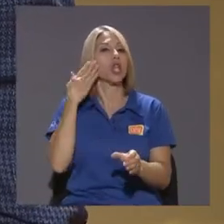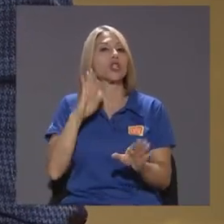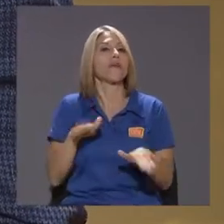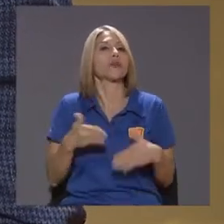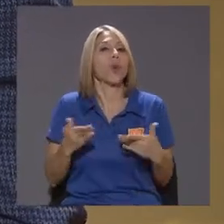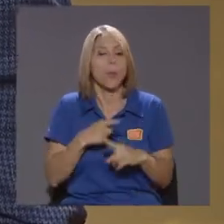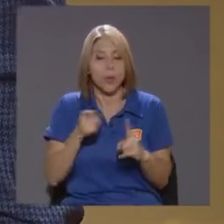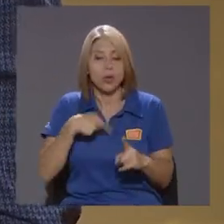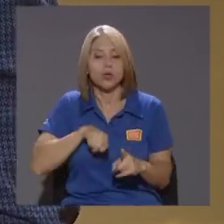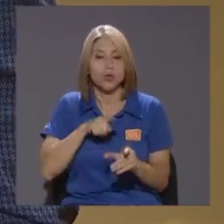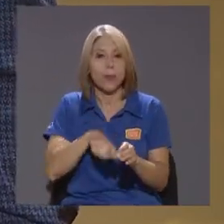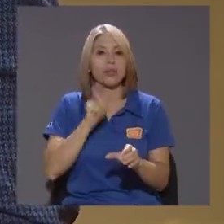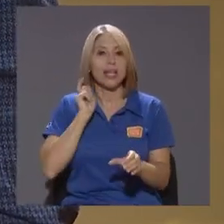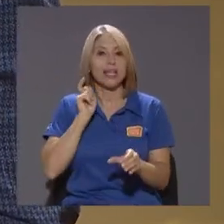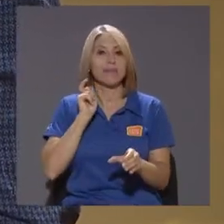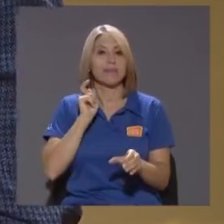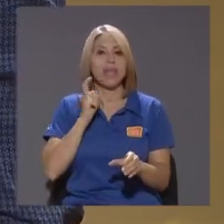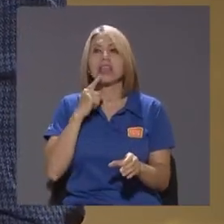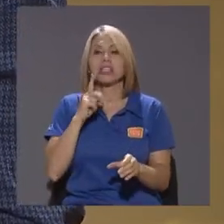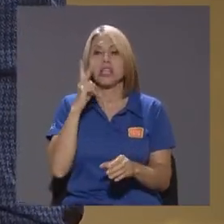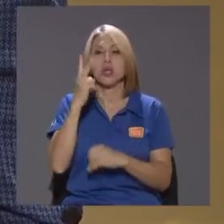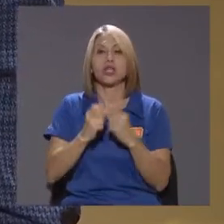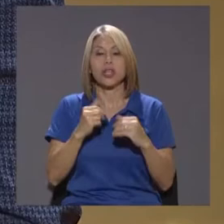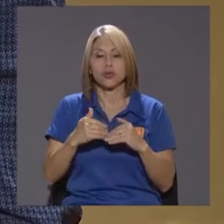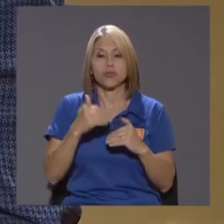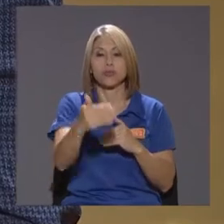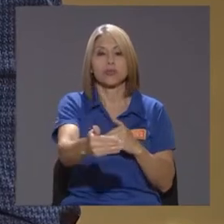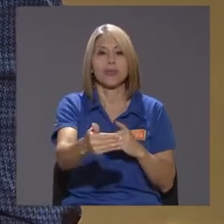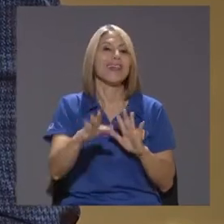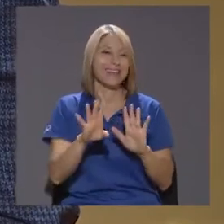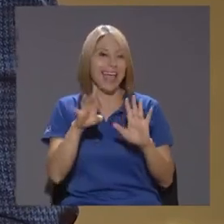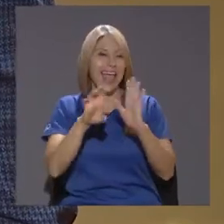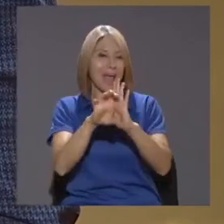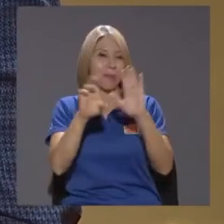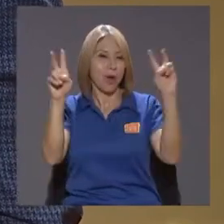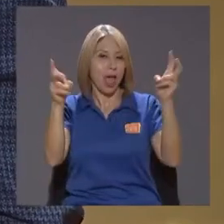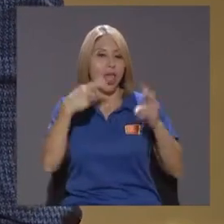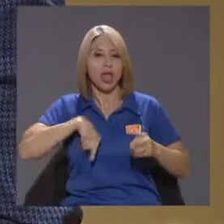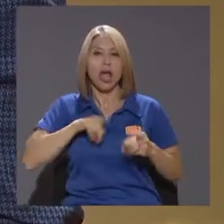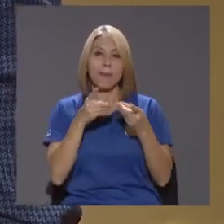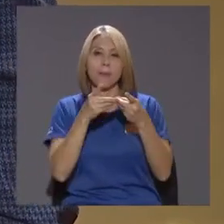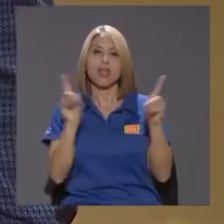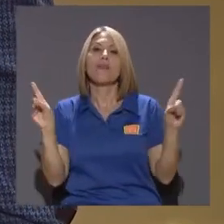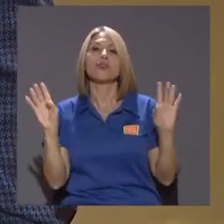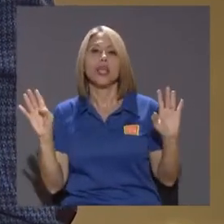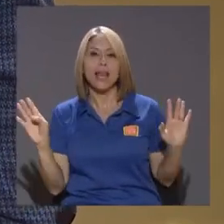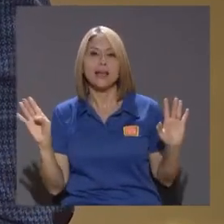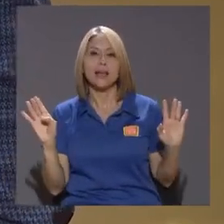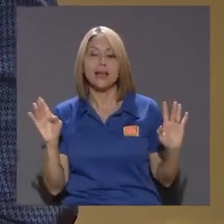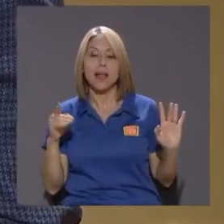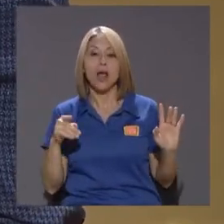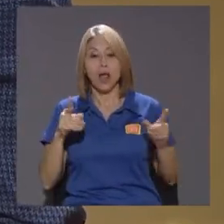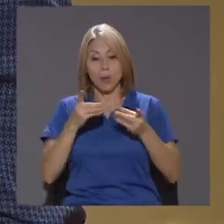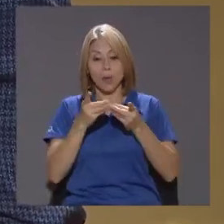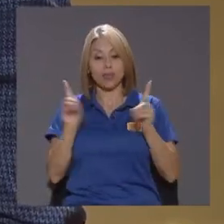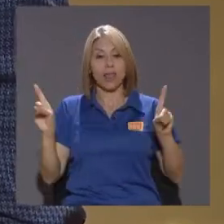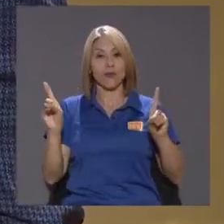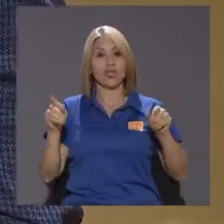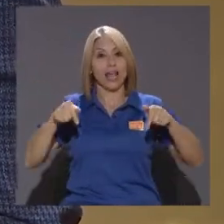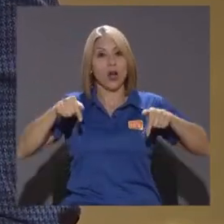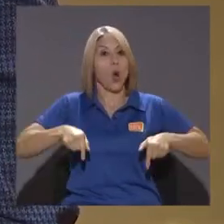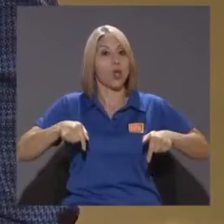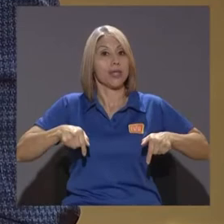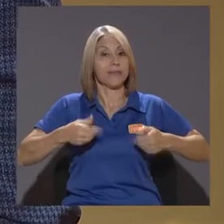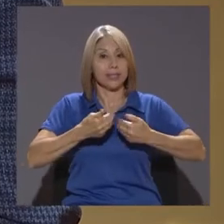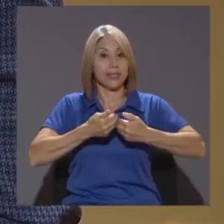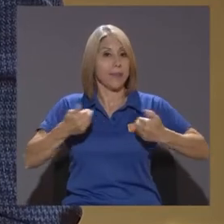Dice Teresa May Nos vamos a dar dos años Vamos a divorciarnos Eso es lo que dice Nos vamos a divorciar Hoy Vamos a hacer Una